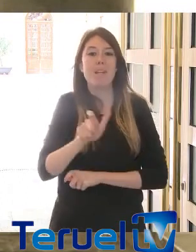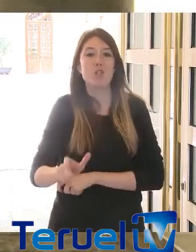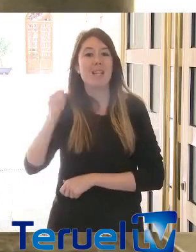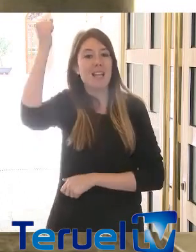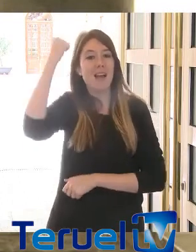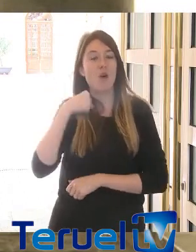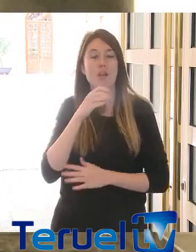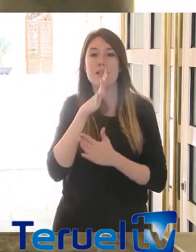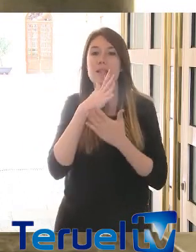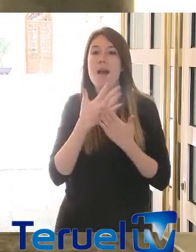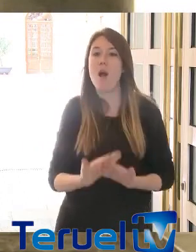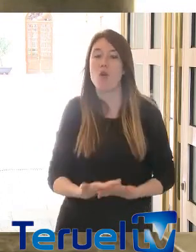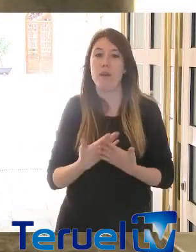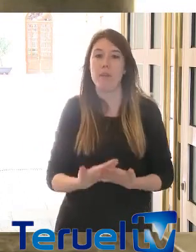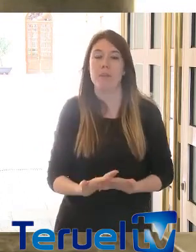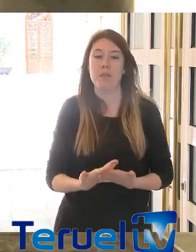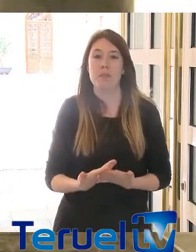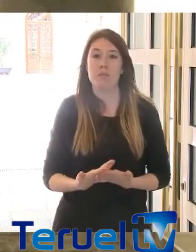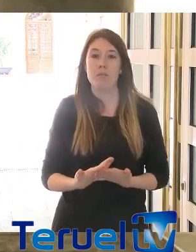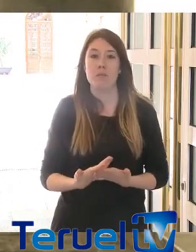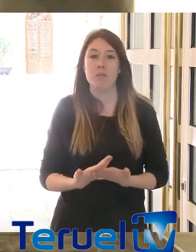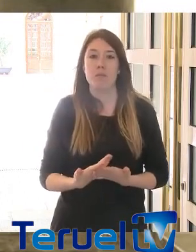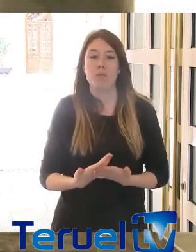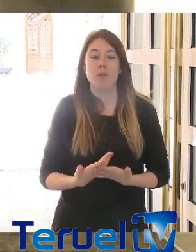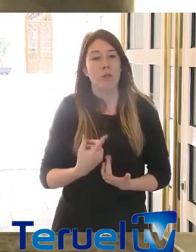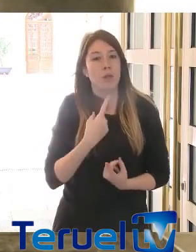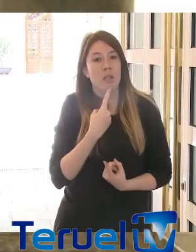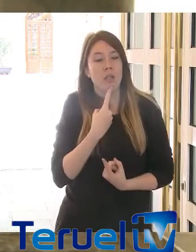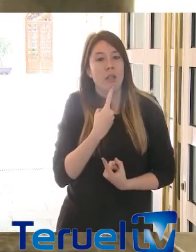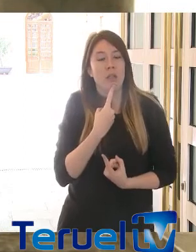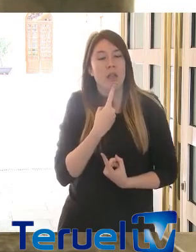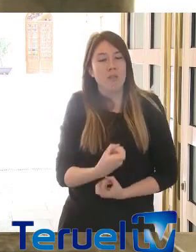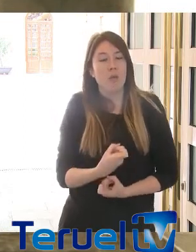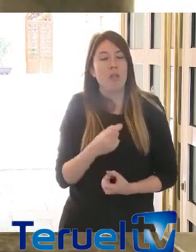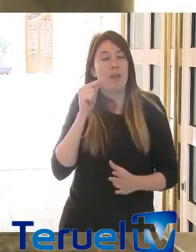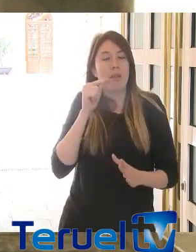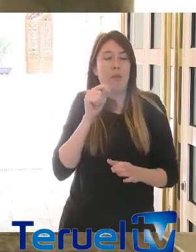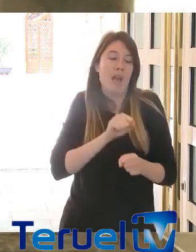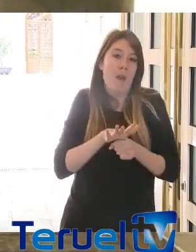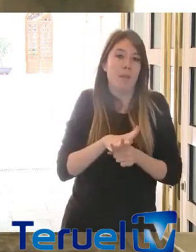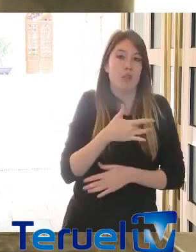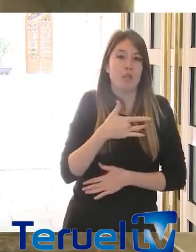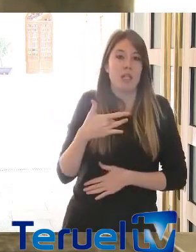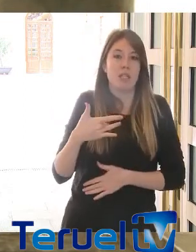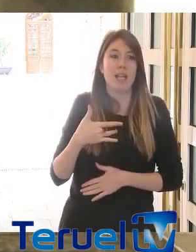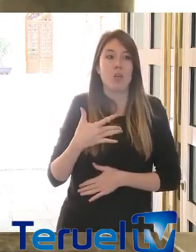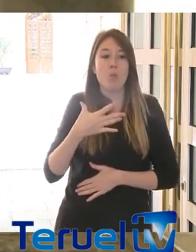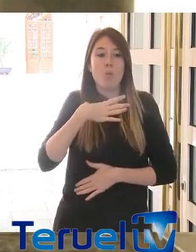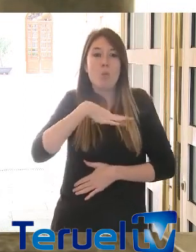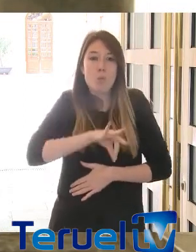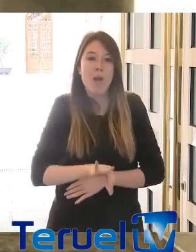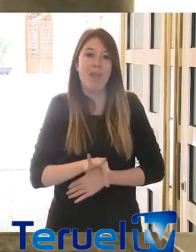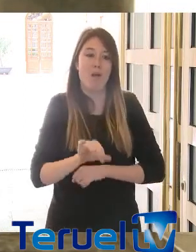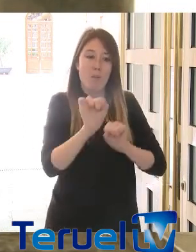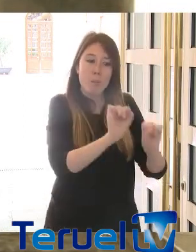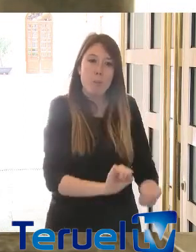tienen grandísimas dificultades desde el punto de vista sanitario puedan ser salvaguardadas y